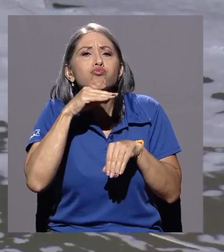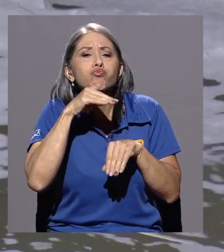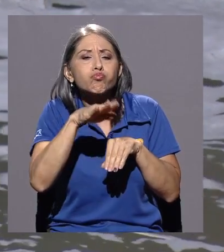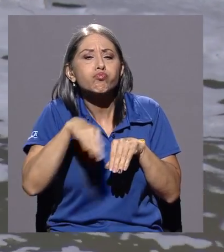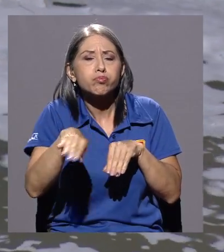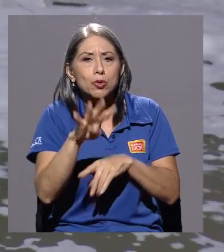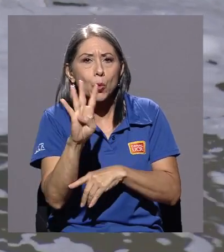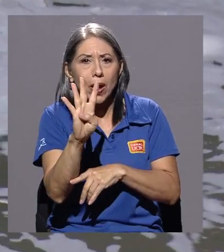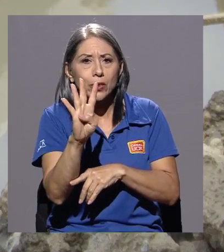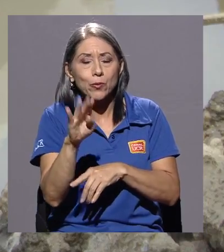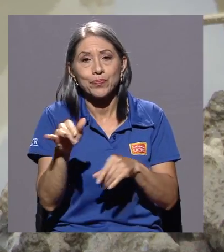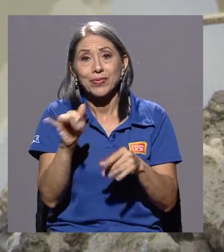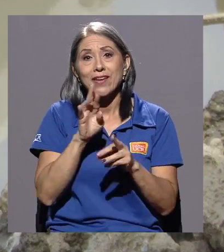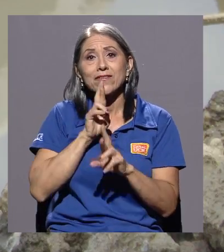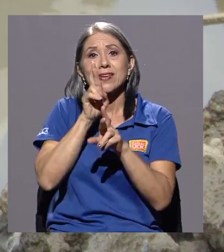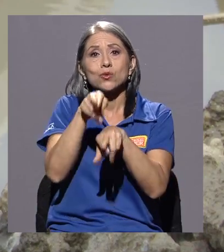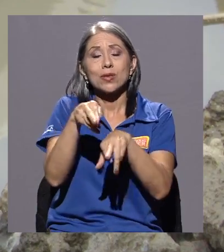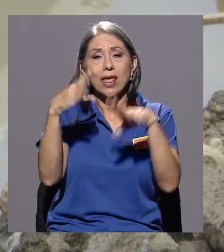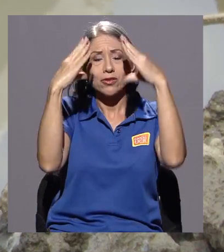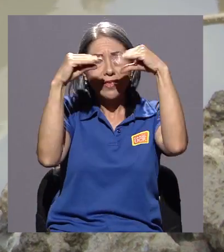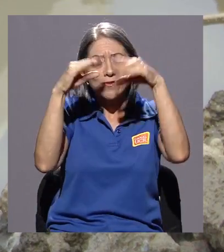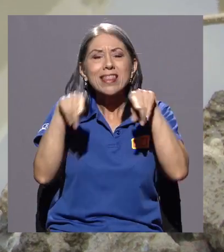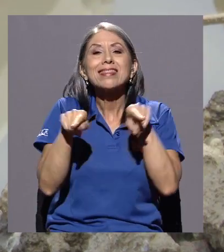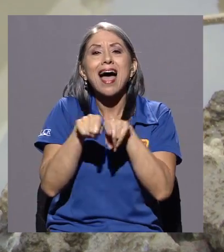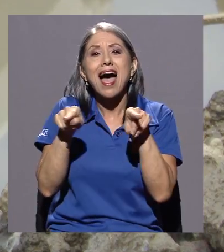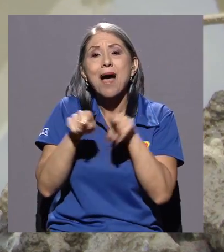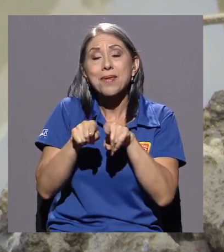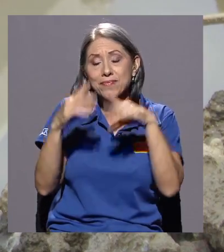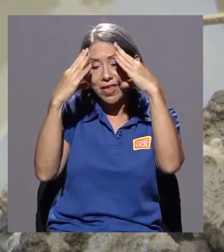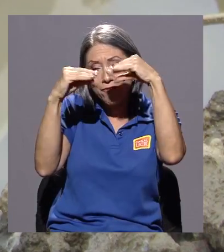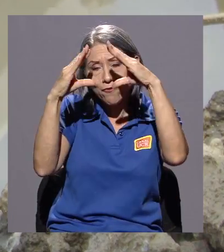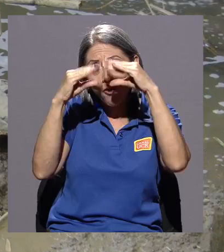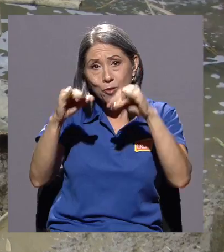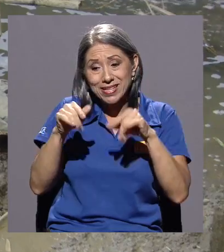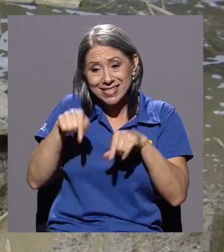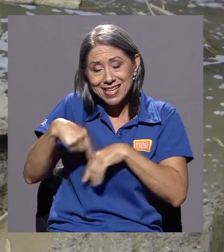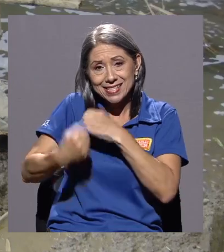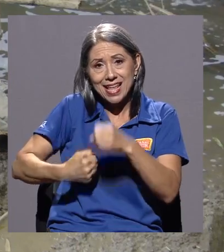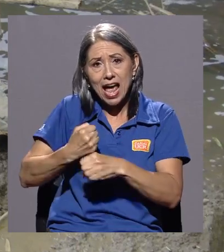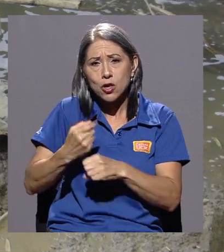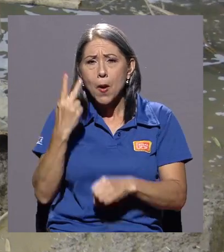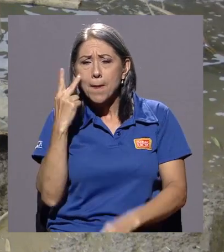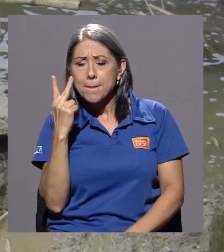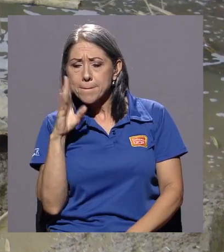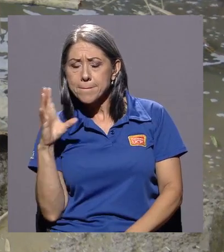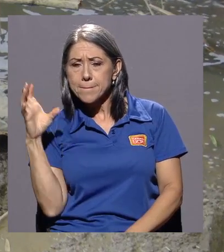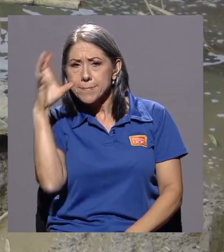resultados de este reporte también se incorporaron en los informes de seguimiento de este año con el fin de